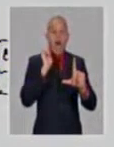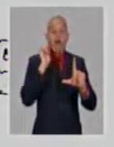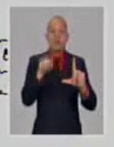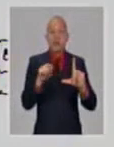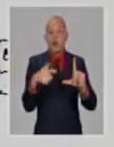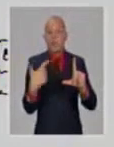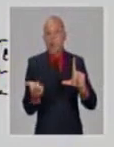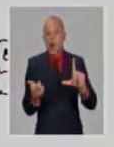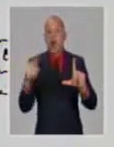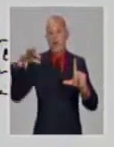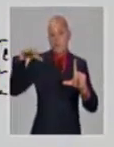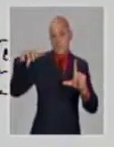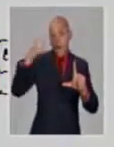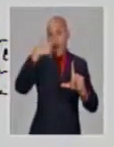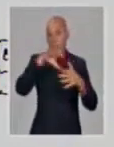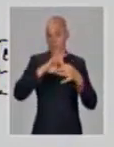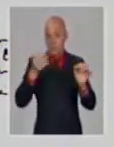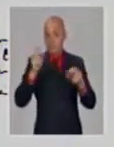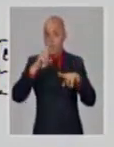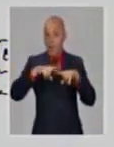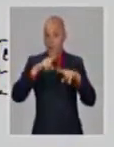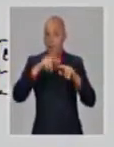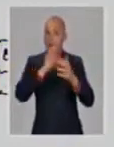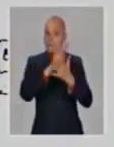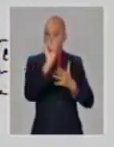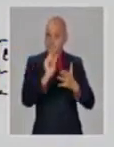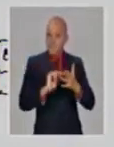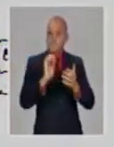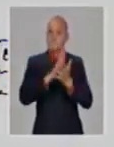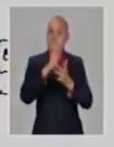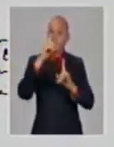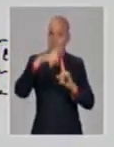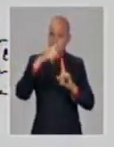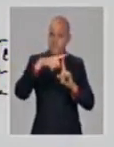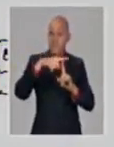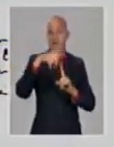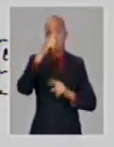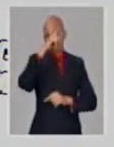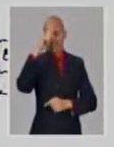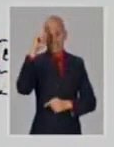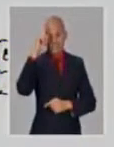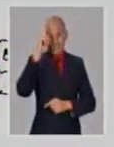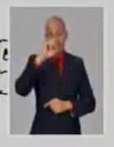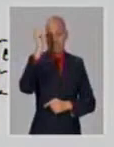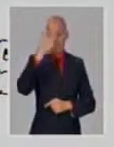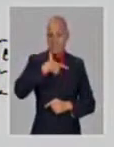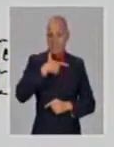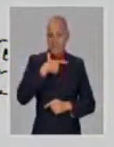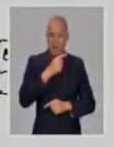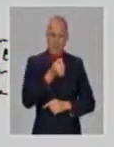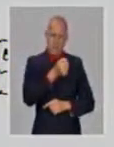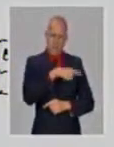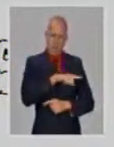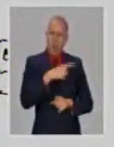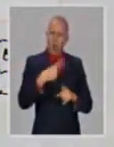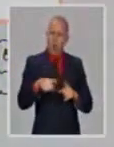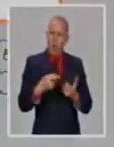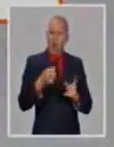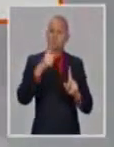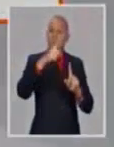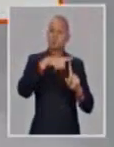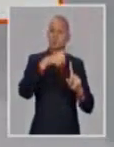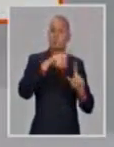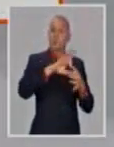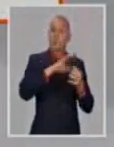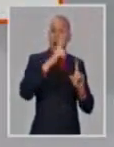en muestras de Pinar del Río, Artemisa, La Habana, Mayabeca, Matanza, Santiespíritu, Ciego de Ávila, y en hace dos o tres días, en Las Tunas